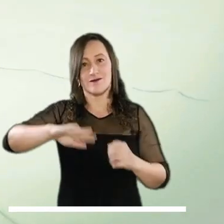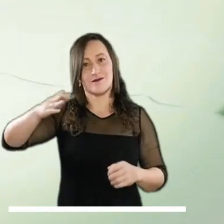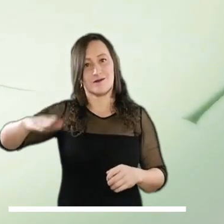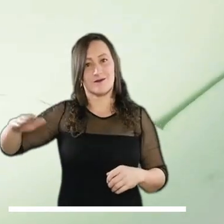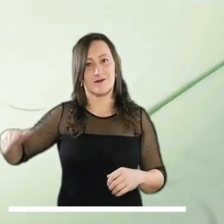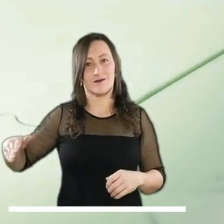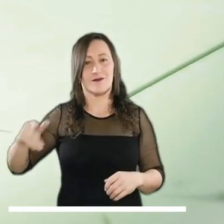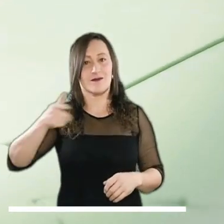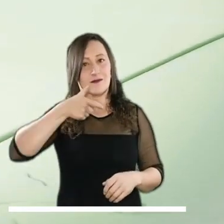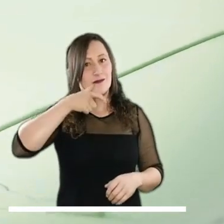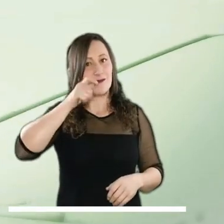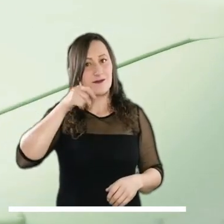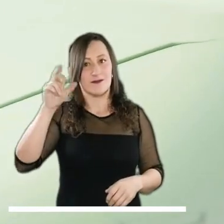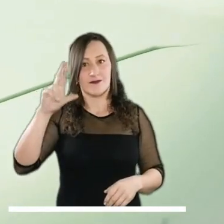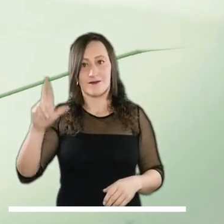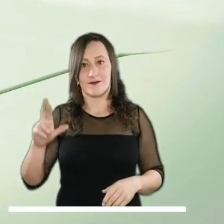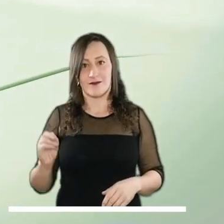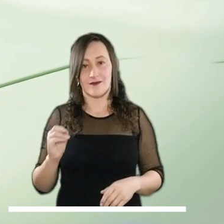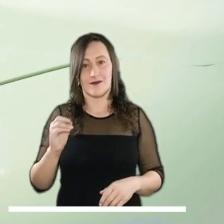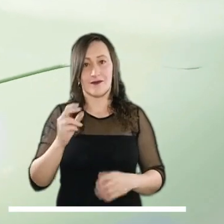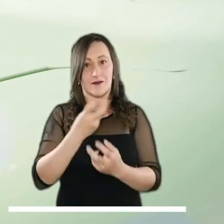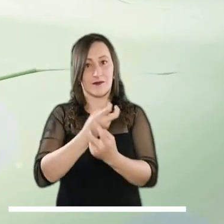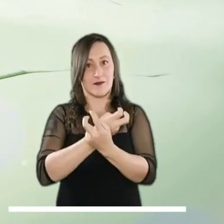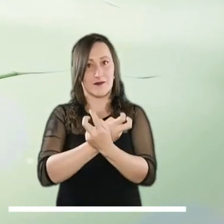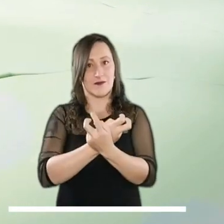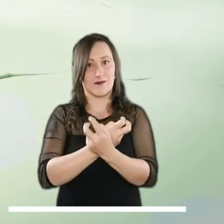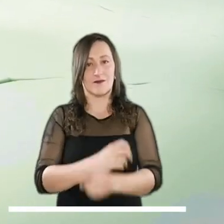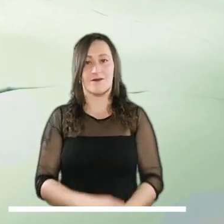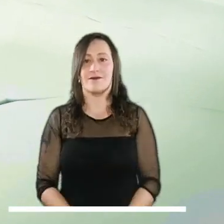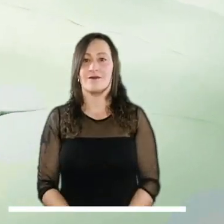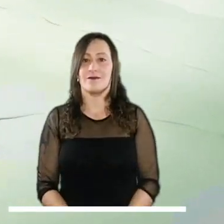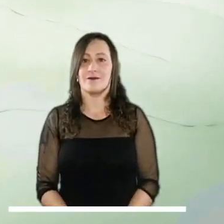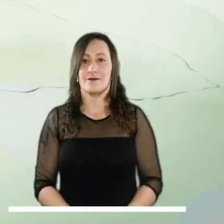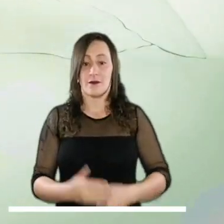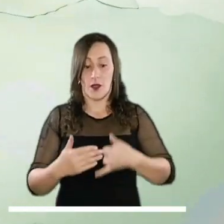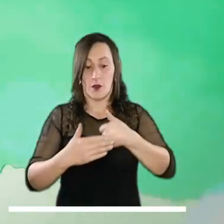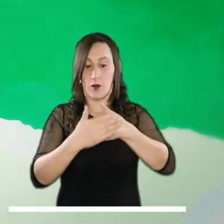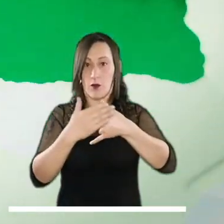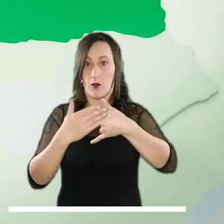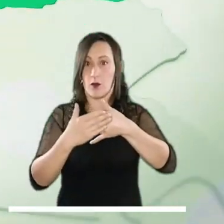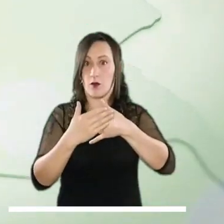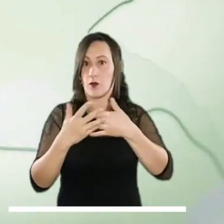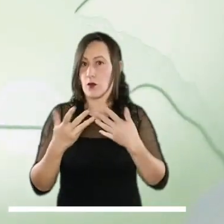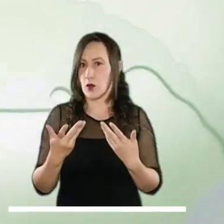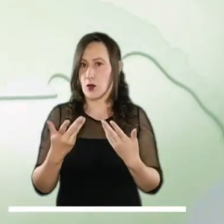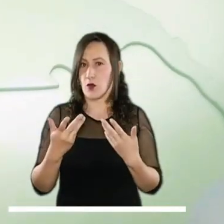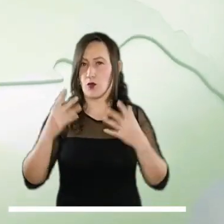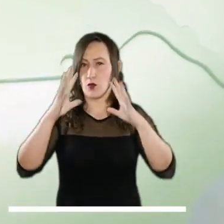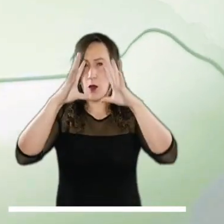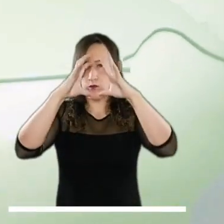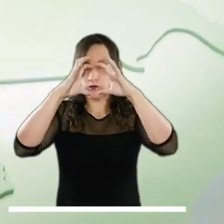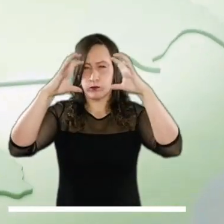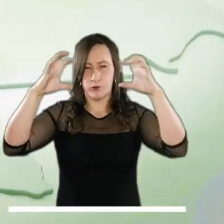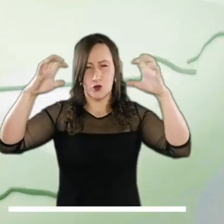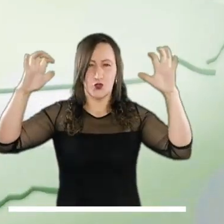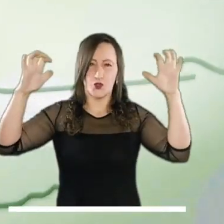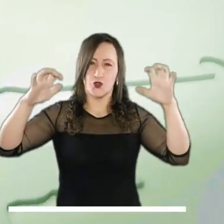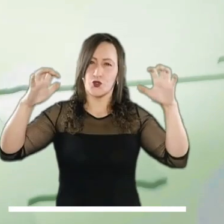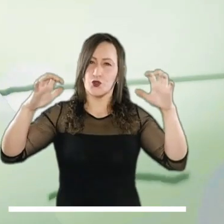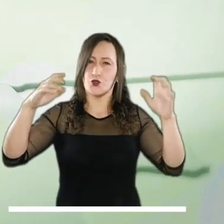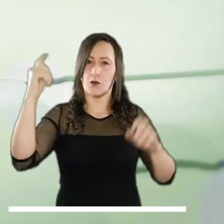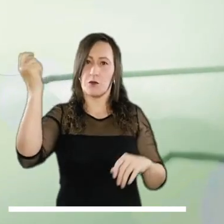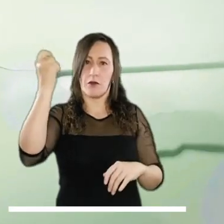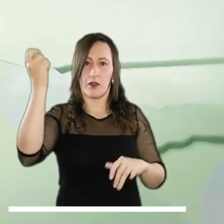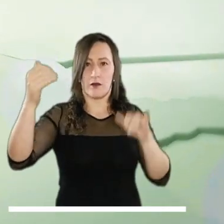lluvias serán ligeras en la mañana y podrán caer en zonas de Boyacá, Antioquia, Caldas, Rizaralda y Huila. La